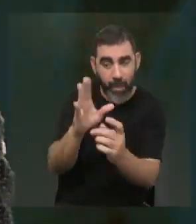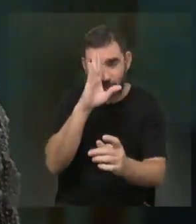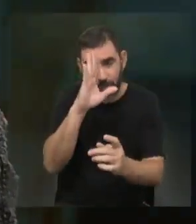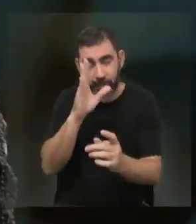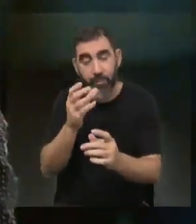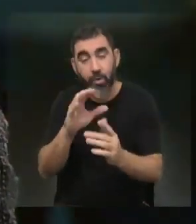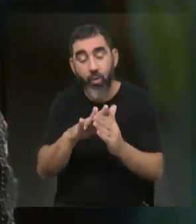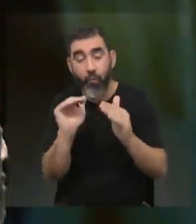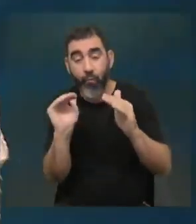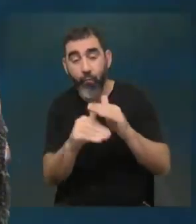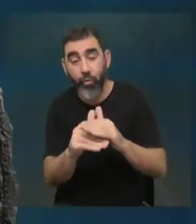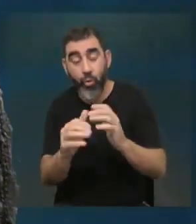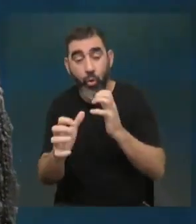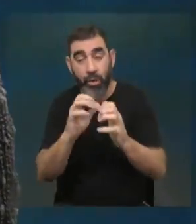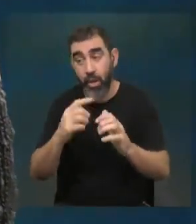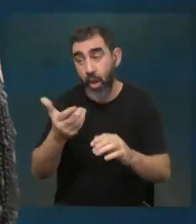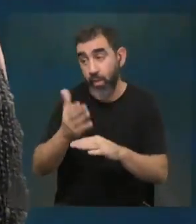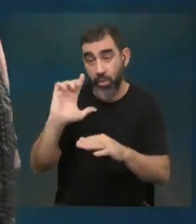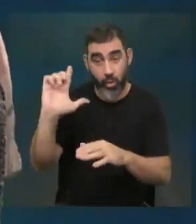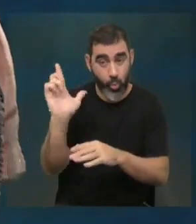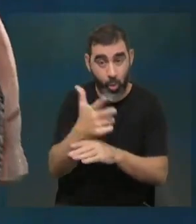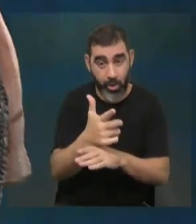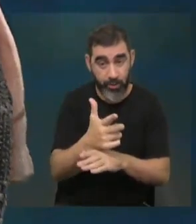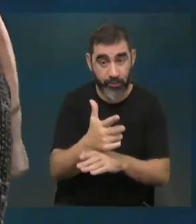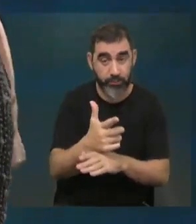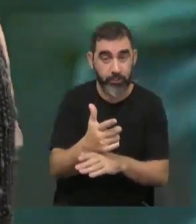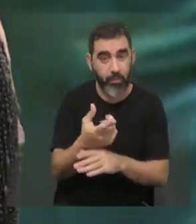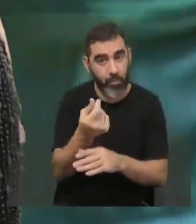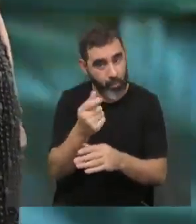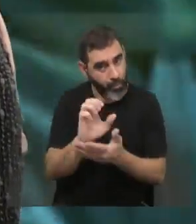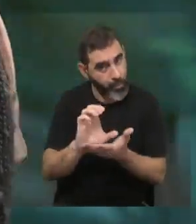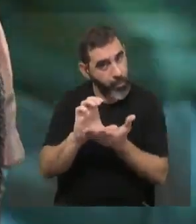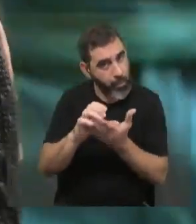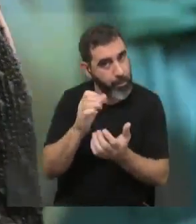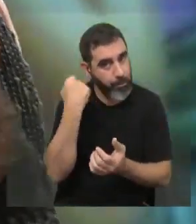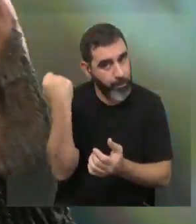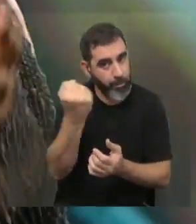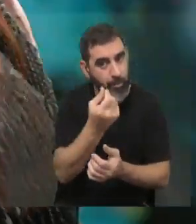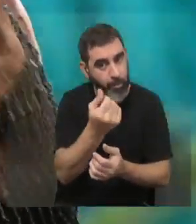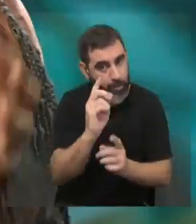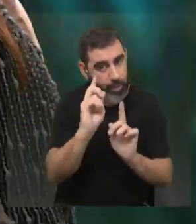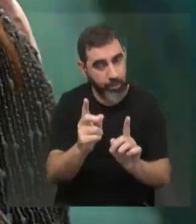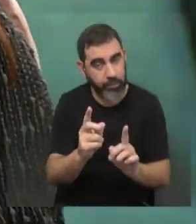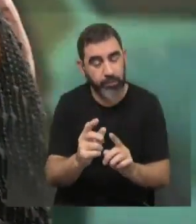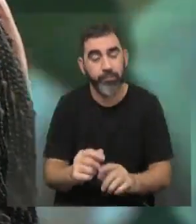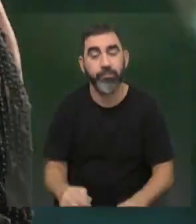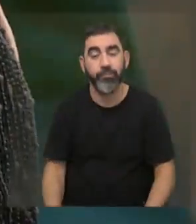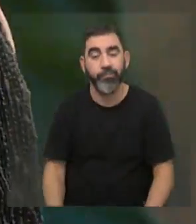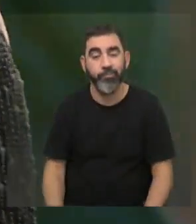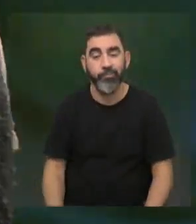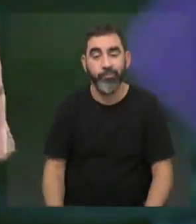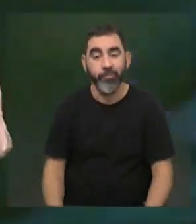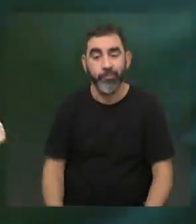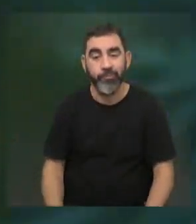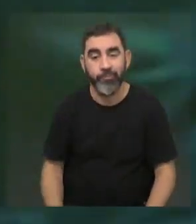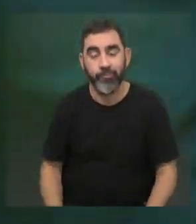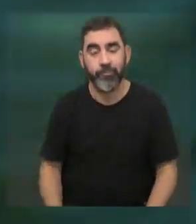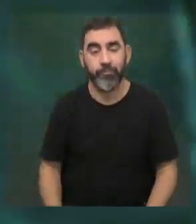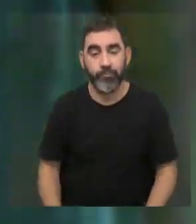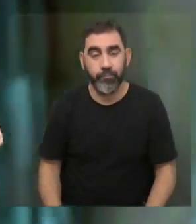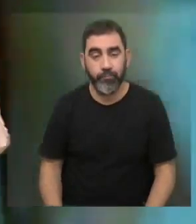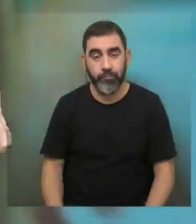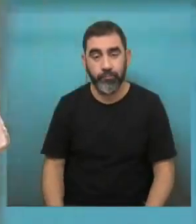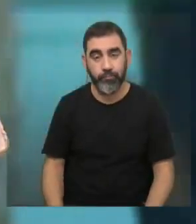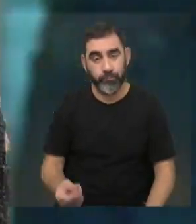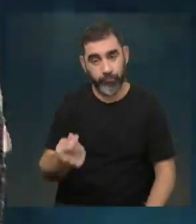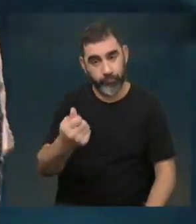abrieron los fondos sectoriales de energía que no existían. Eso fue mucha plata, son proyectos que en comparación a los proyectos de investigación comunes tienen un